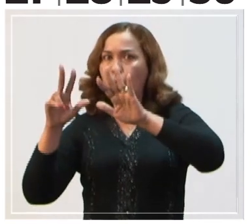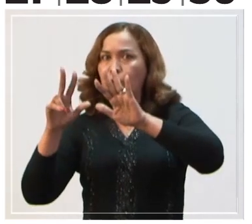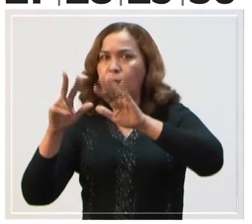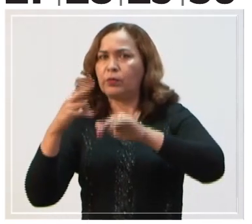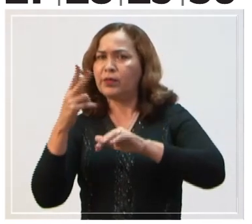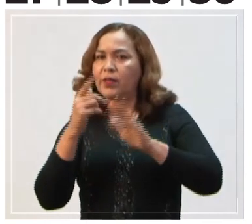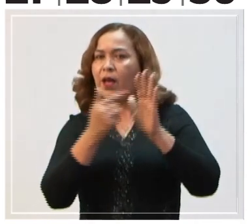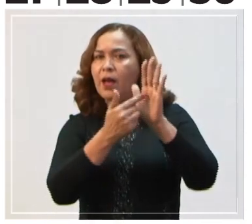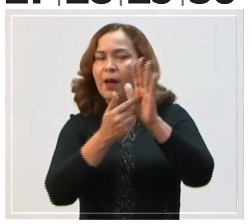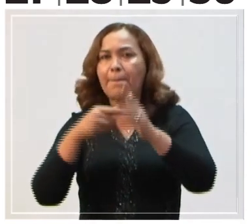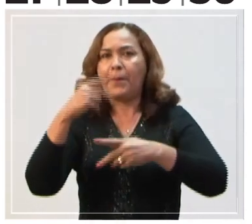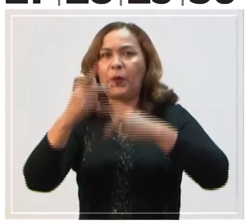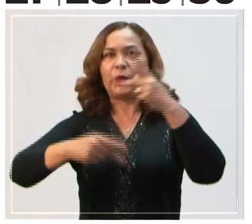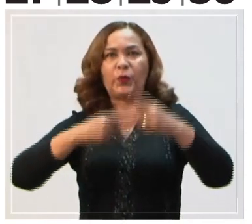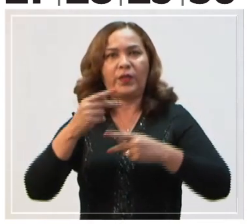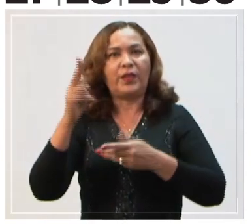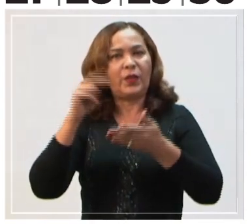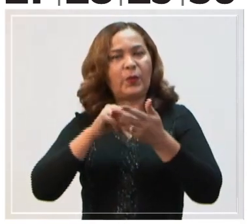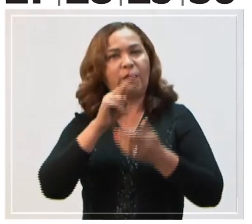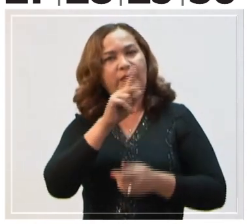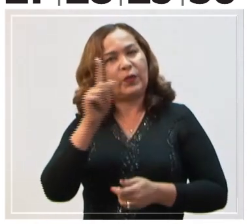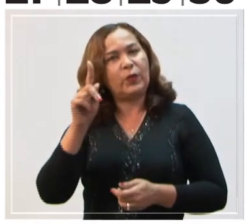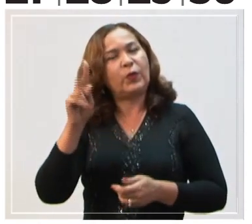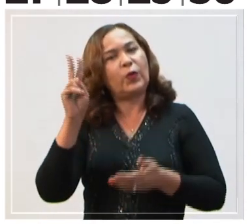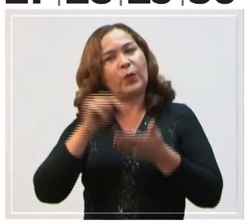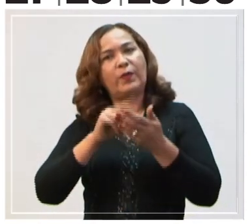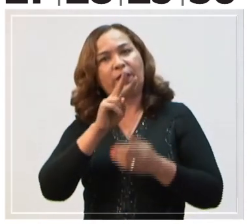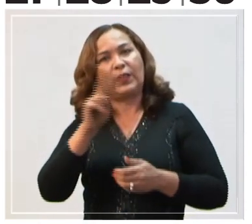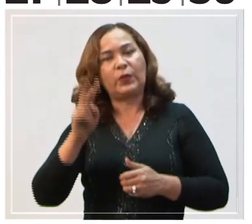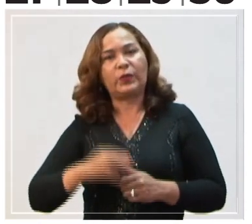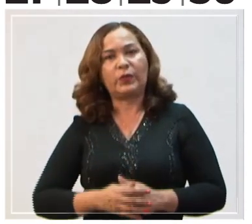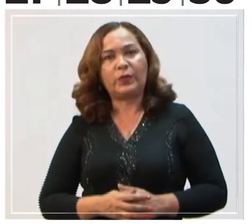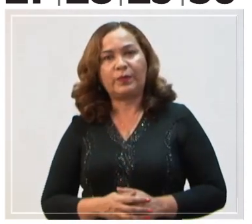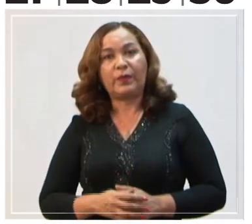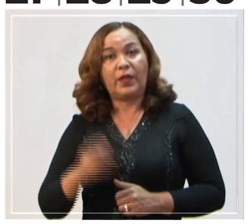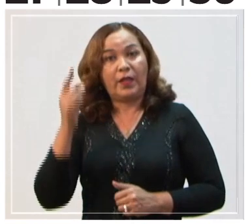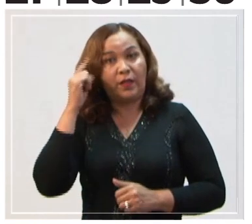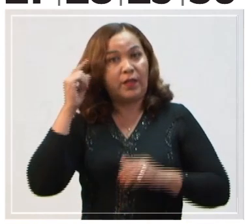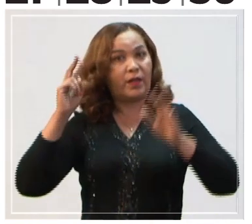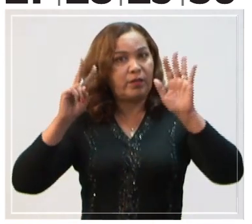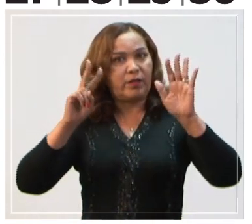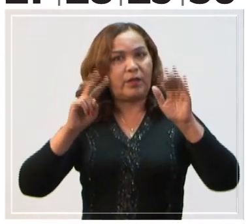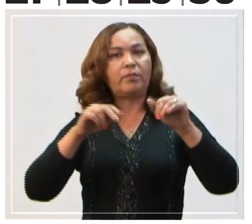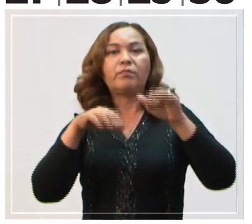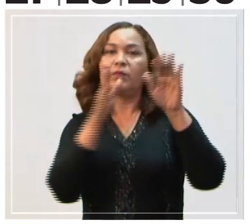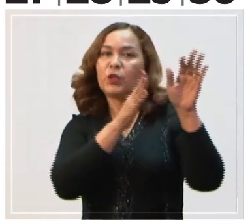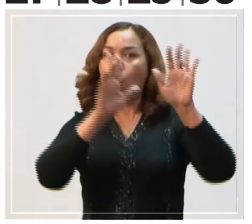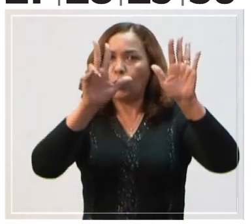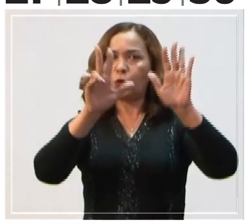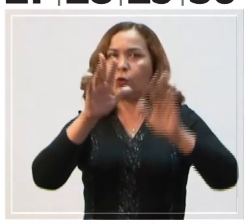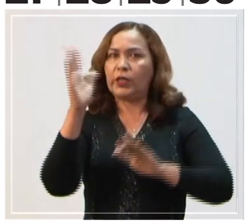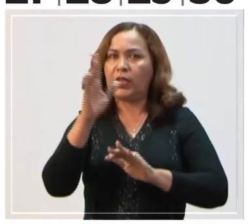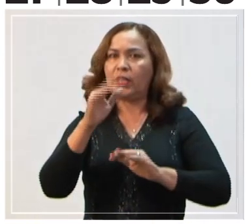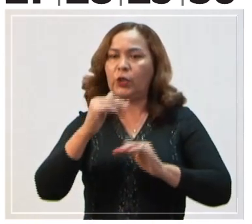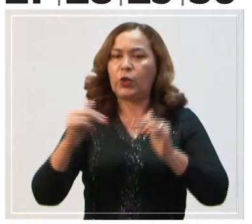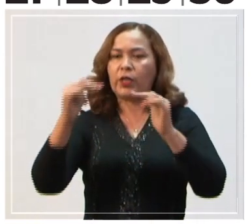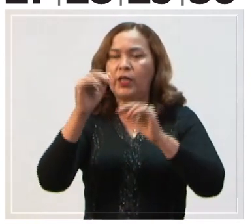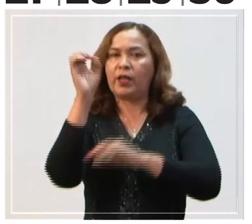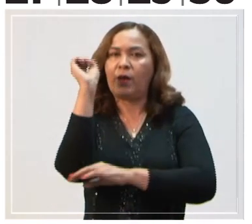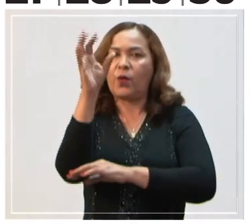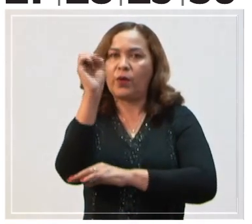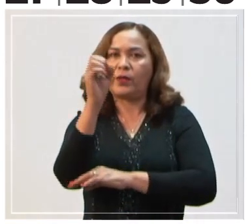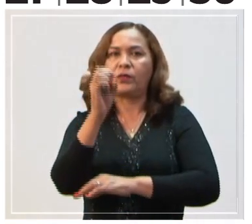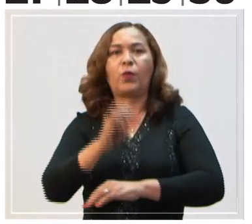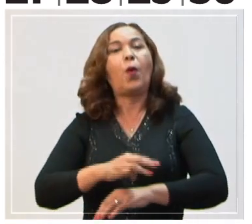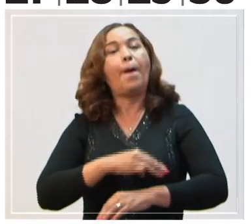8. Tercera Muestra Productiva 2021-2022. Día 7 y 8. Quinto nivel